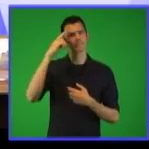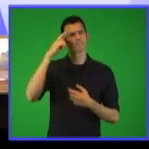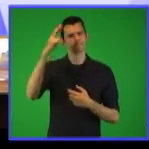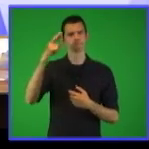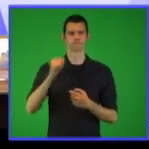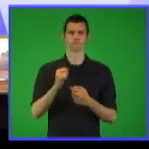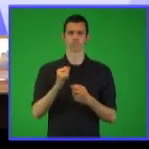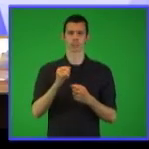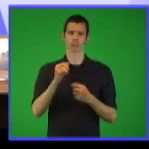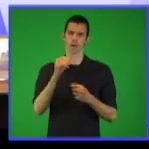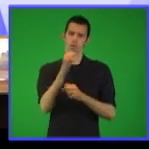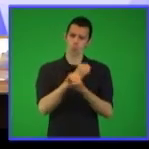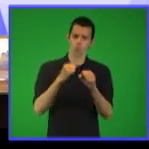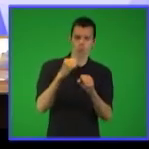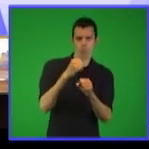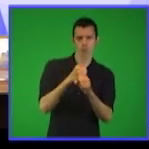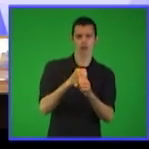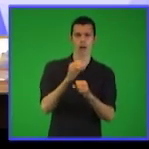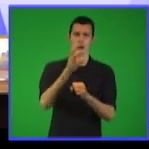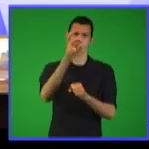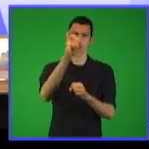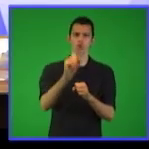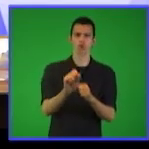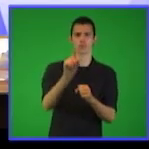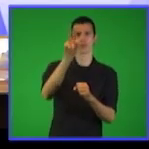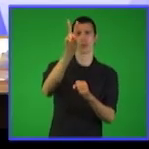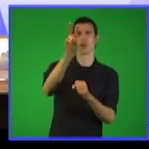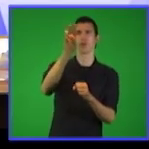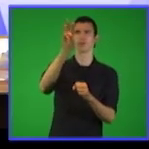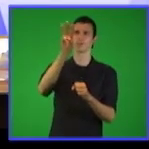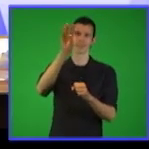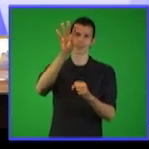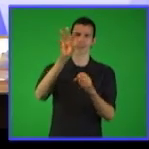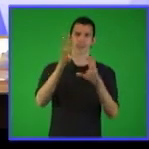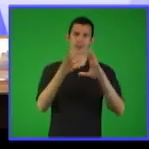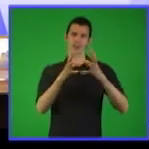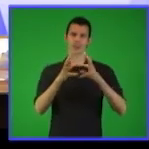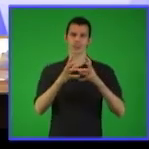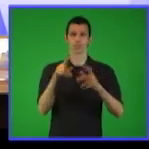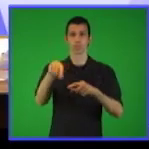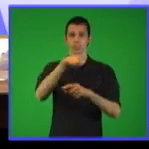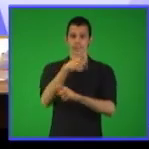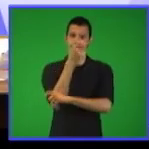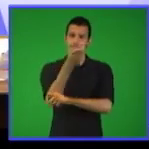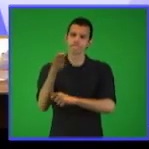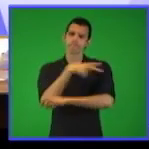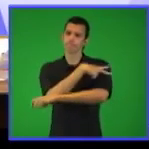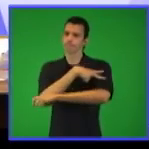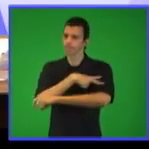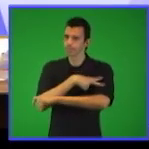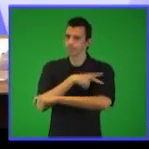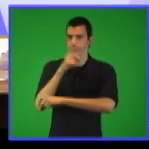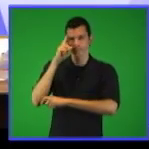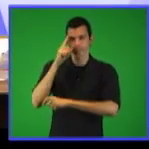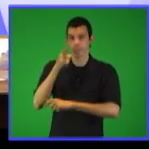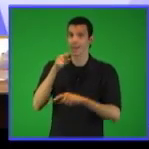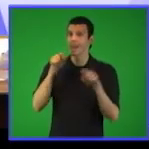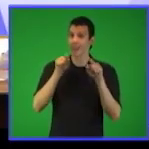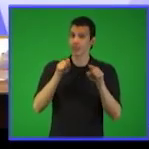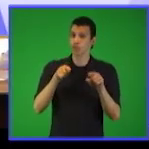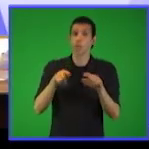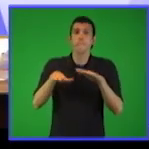que la operación de potenciación y sus propiedades que les enseñarán a sus estudiantes en la secundaria básica